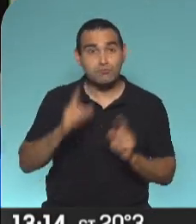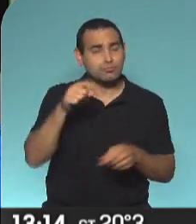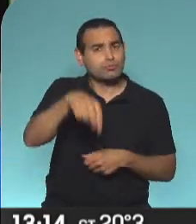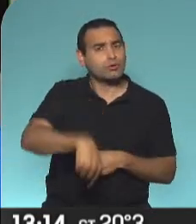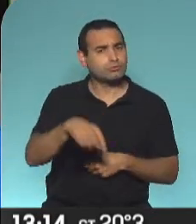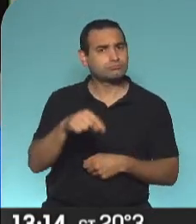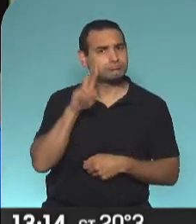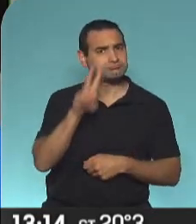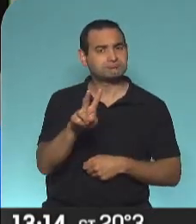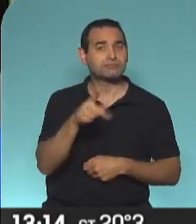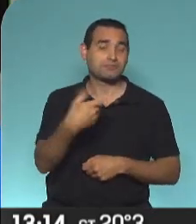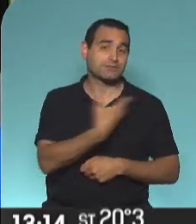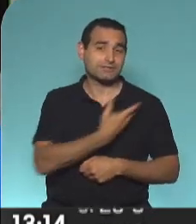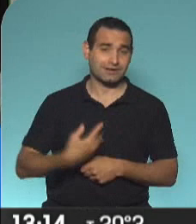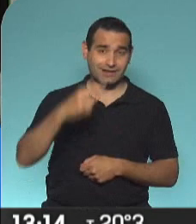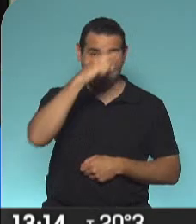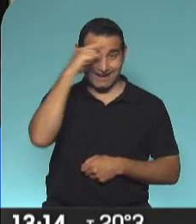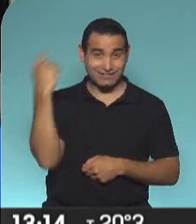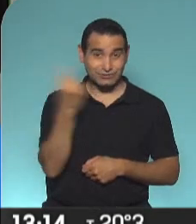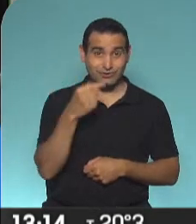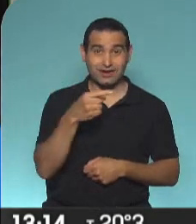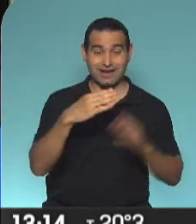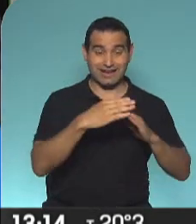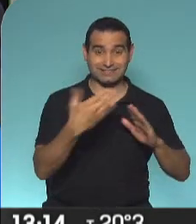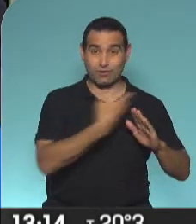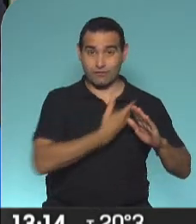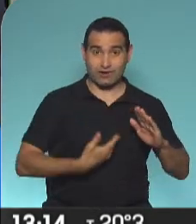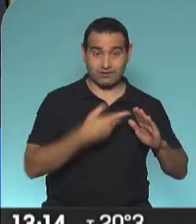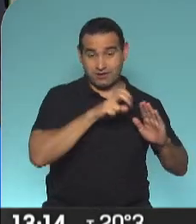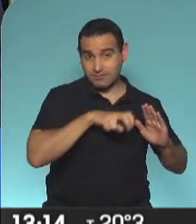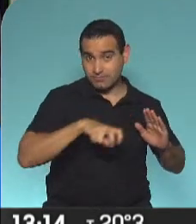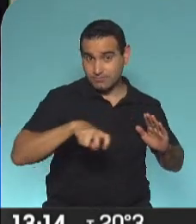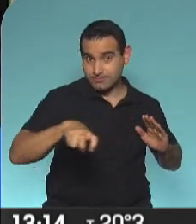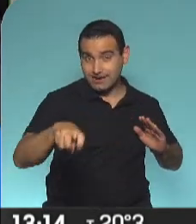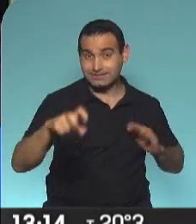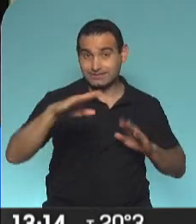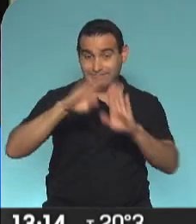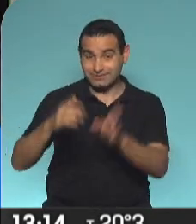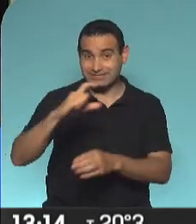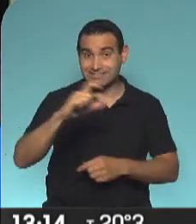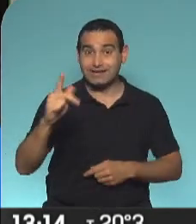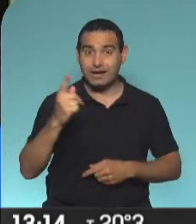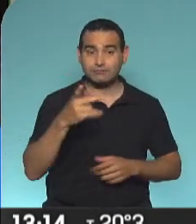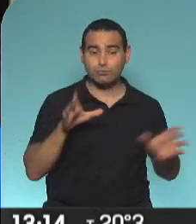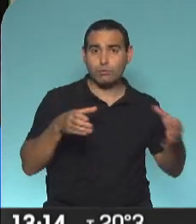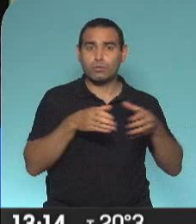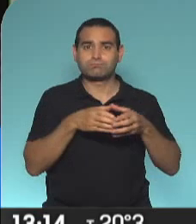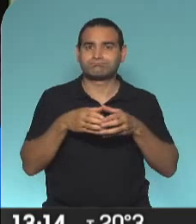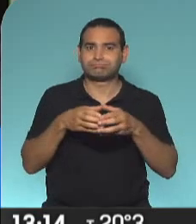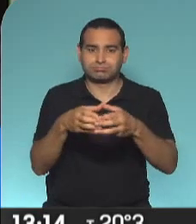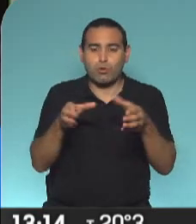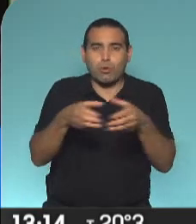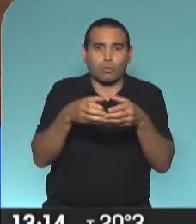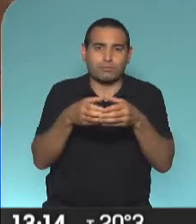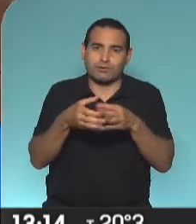es que el presidente de la Nación, cuando salió de la Casa de Gobierno y se fue hacia el CSK, acompañado por su círculo, digamos,